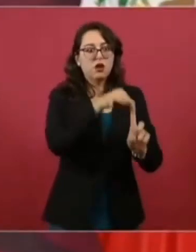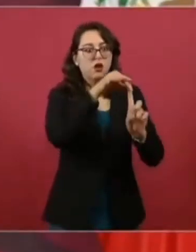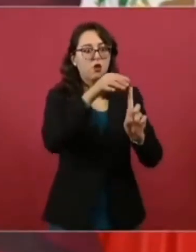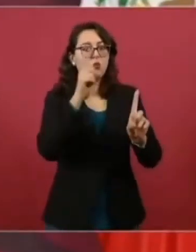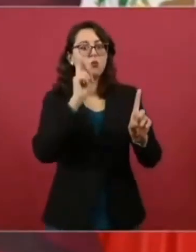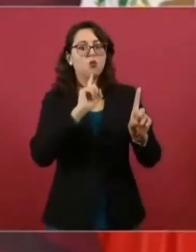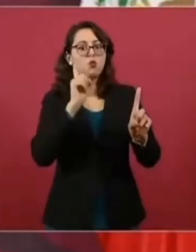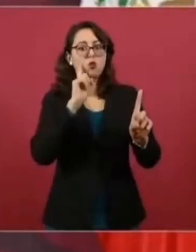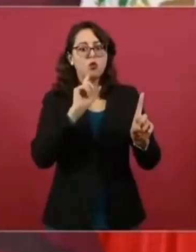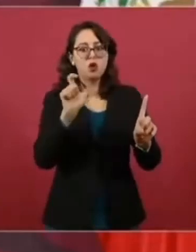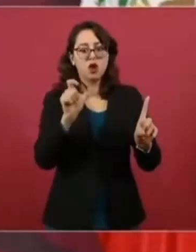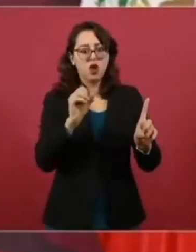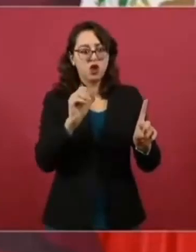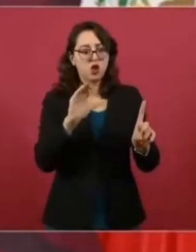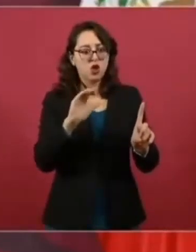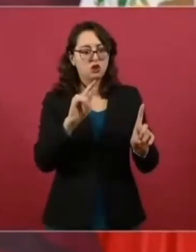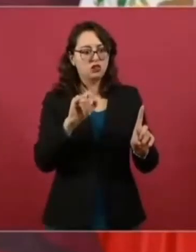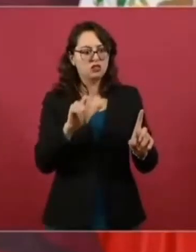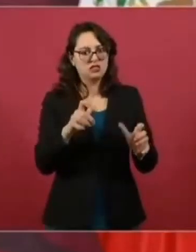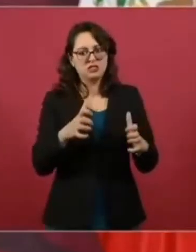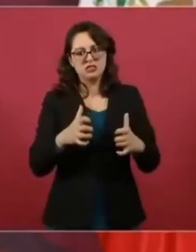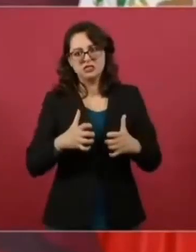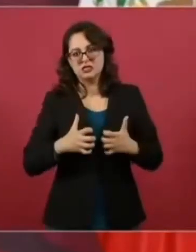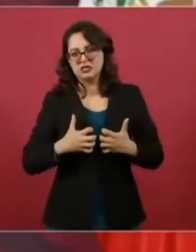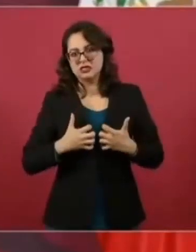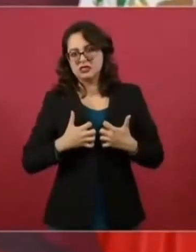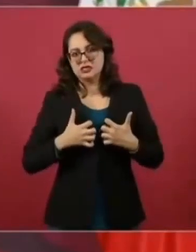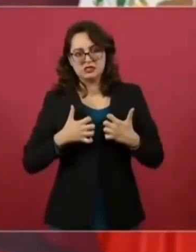y mi culpa